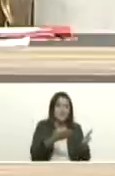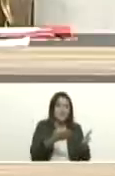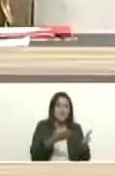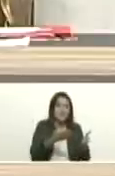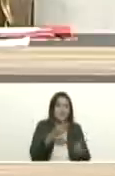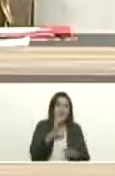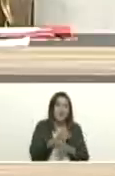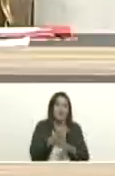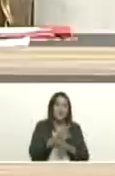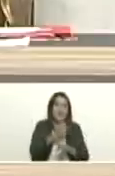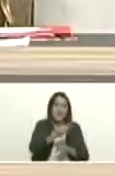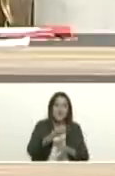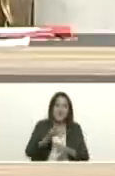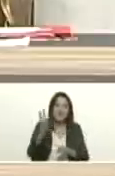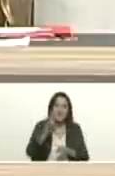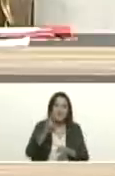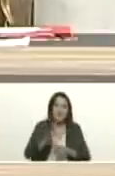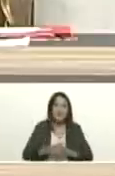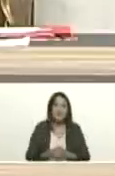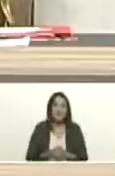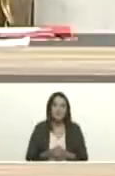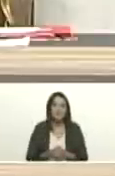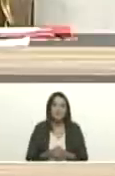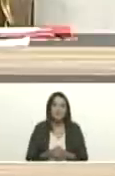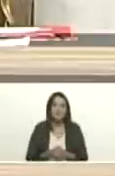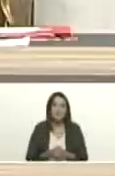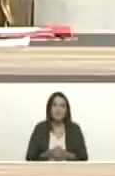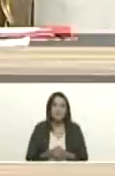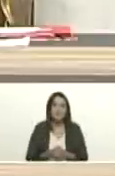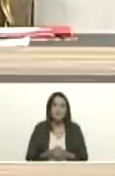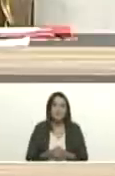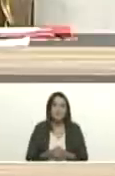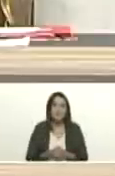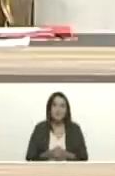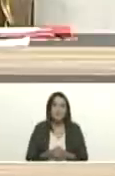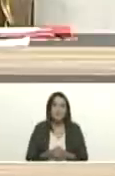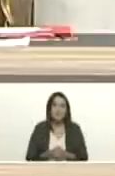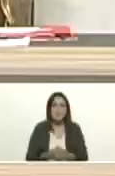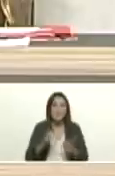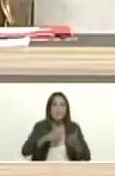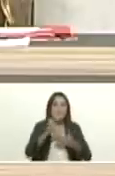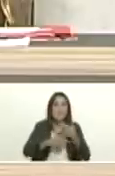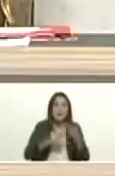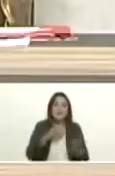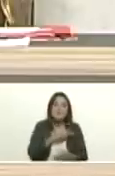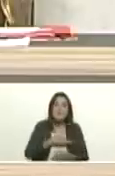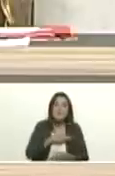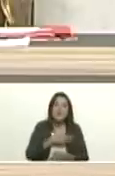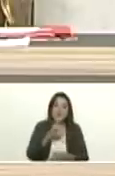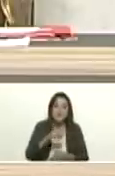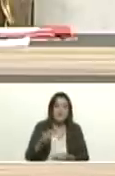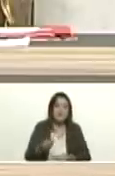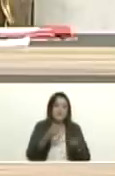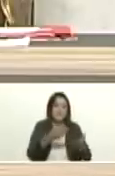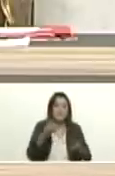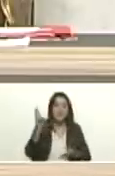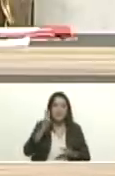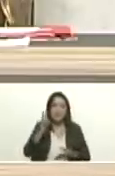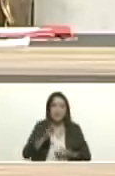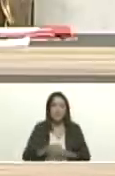social de nuestra patria para la seguridad social de nuestra patria para los planes y misiones sociales de Venezuela